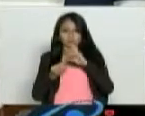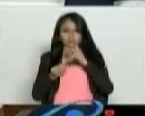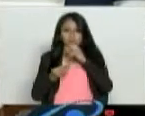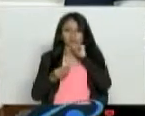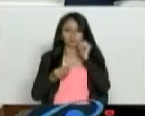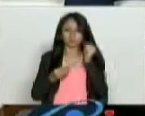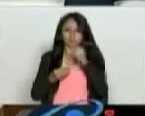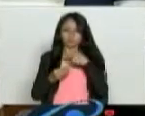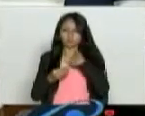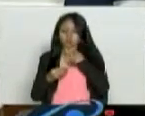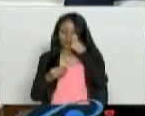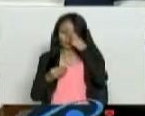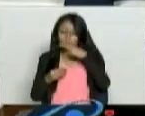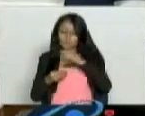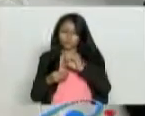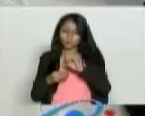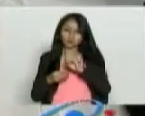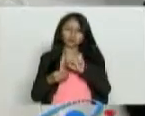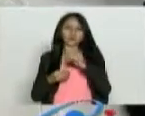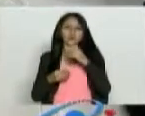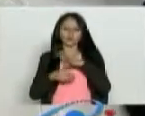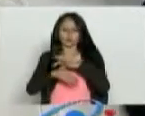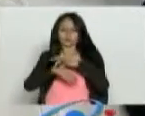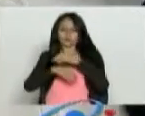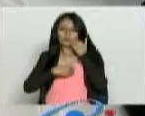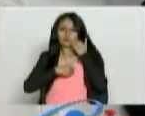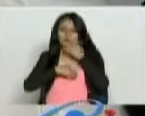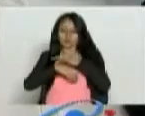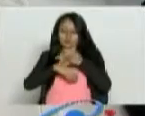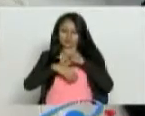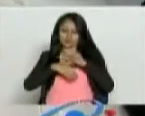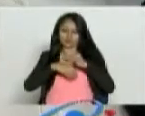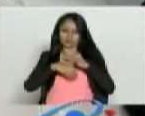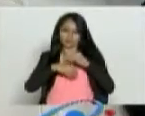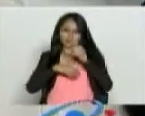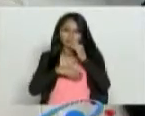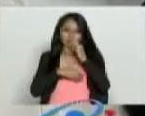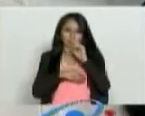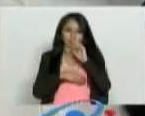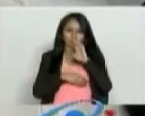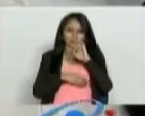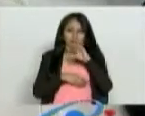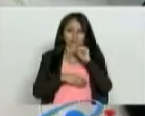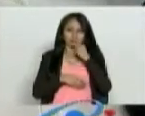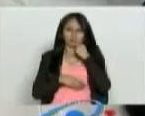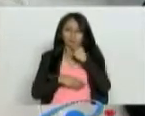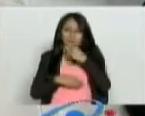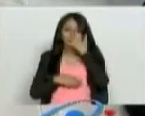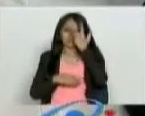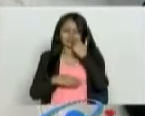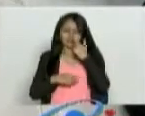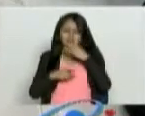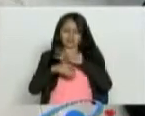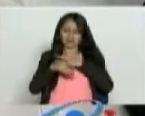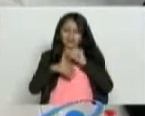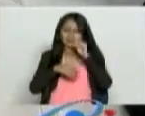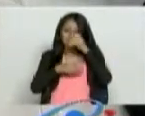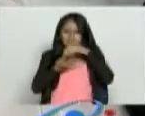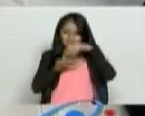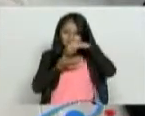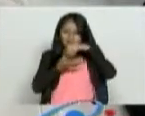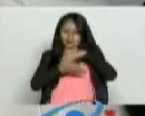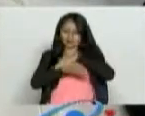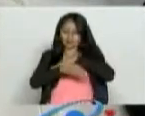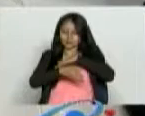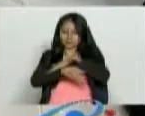tengo un hijo que presenta dermatitis atópica y le ordenaron una cantidad de cremas y a él